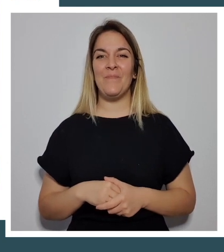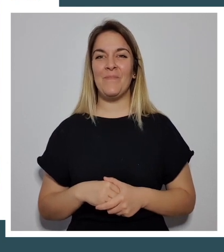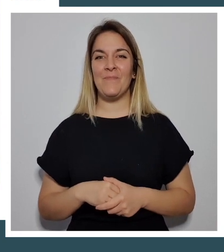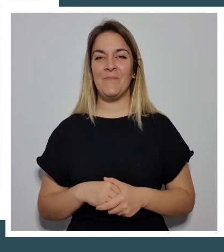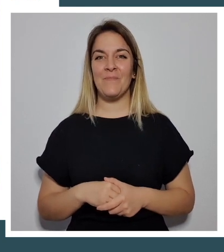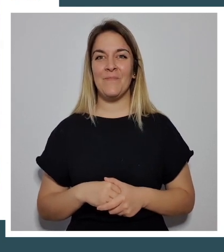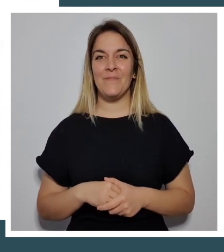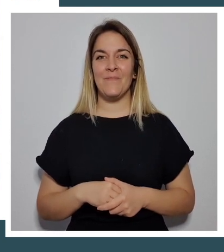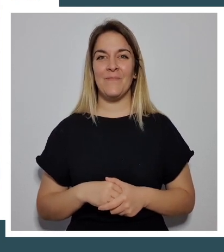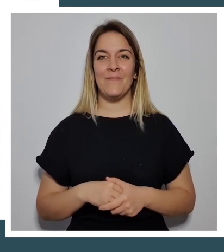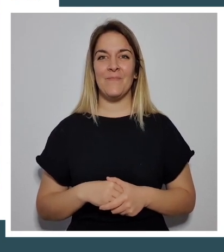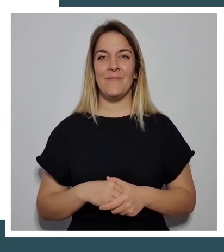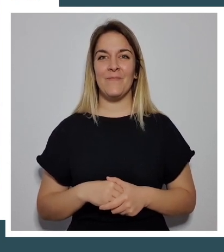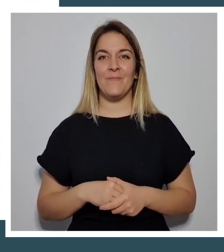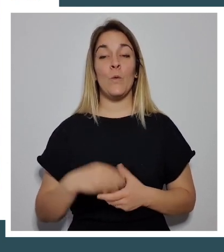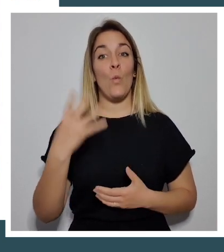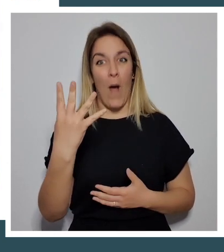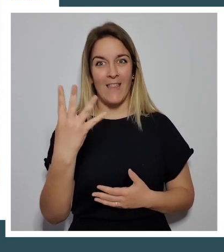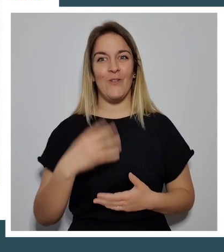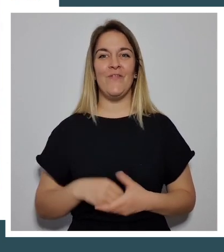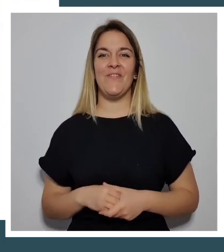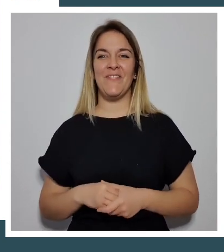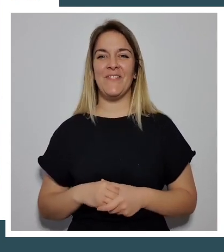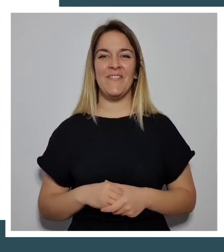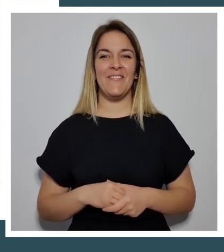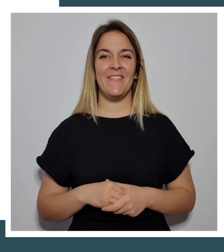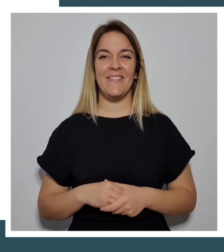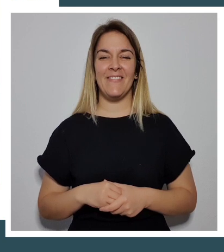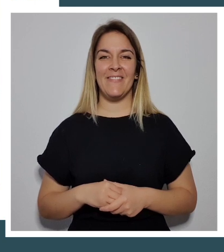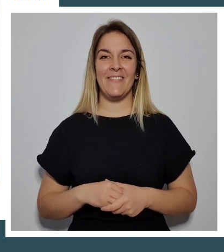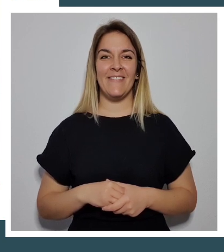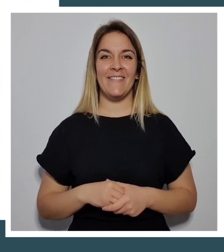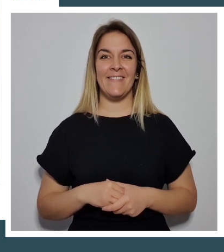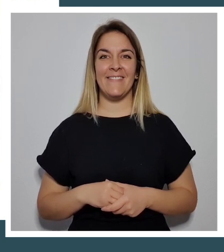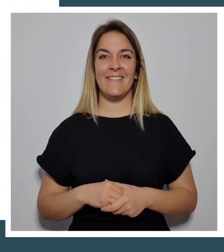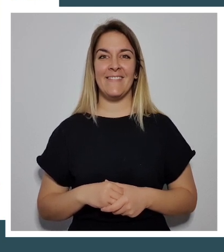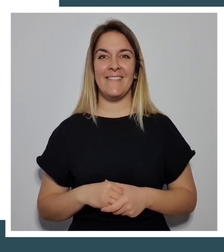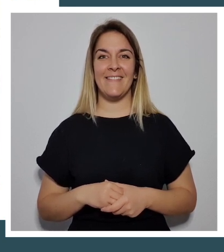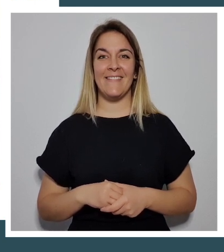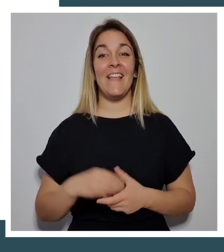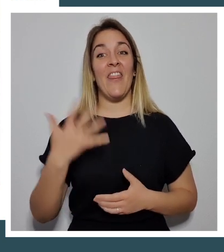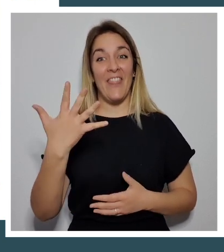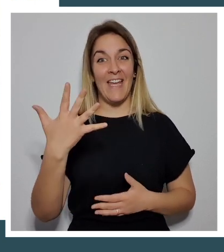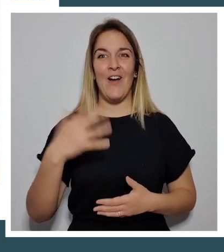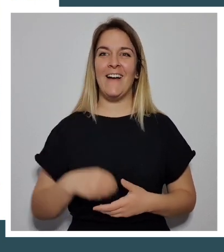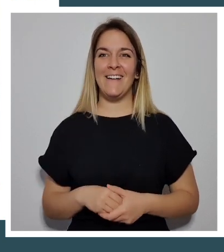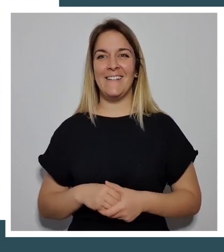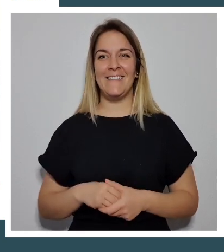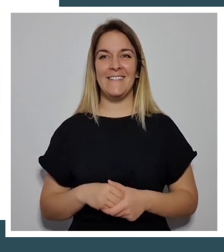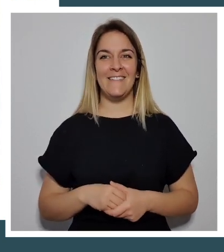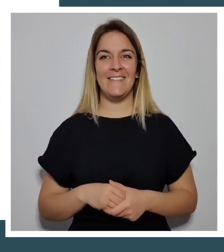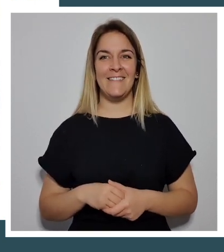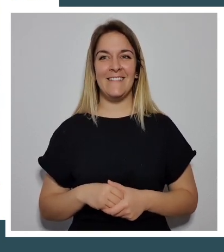4, 5,